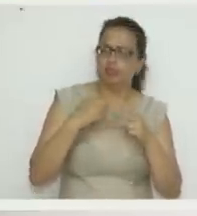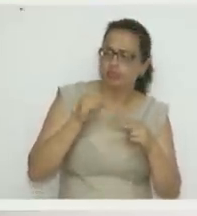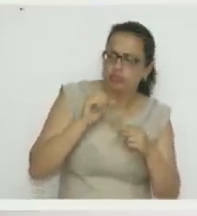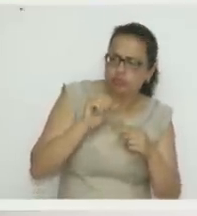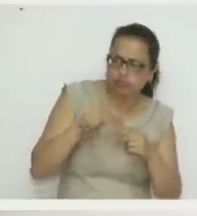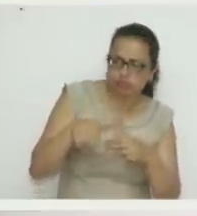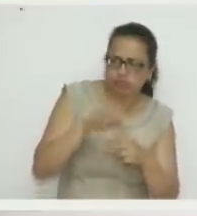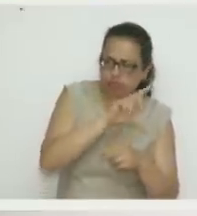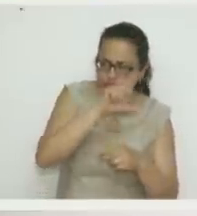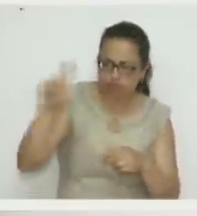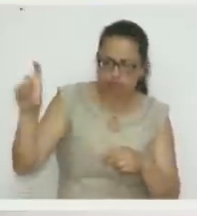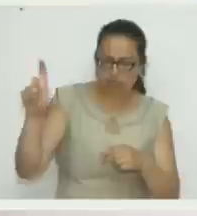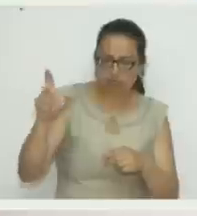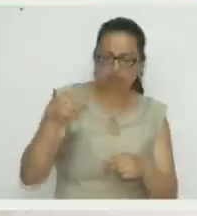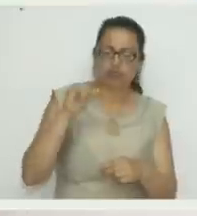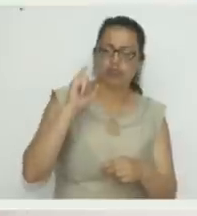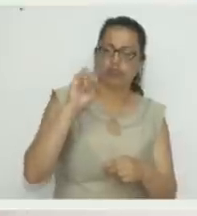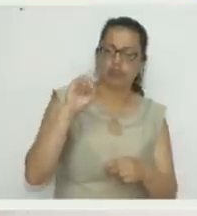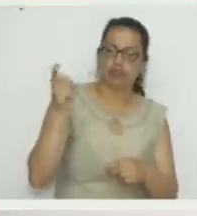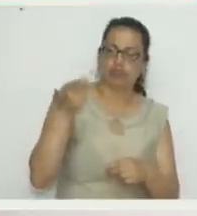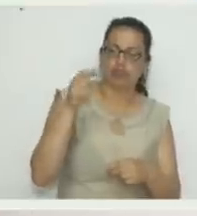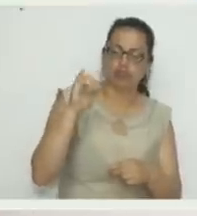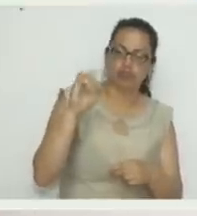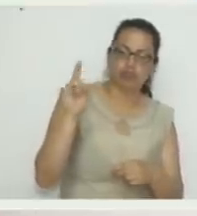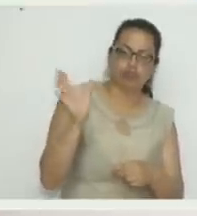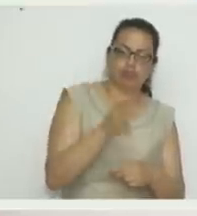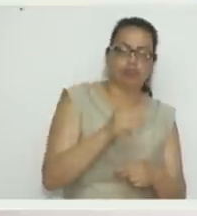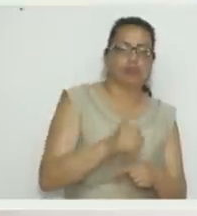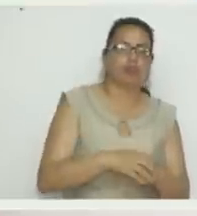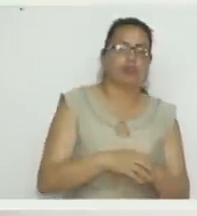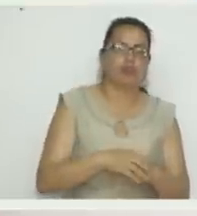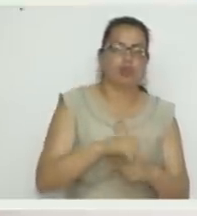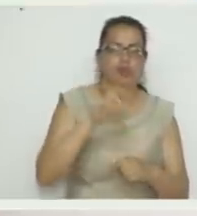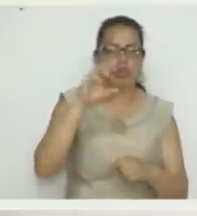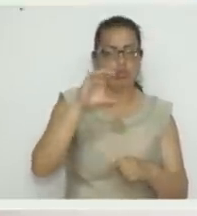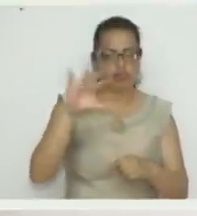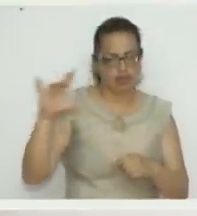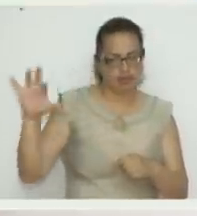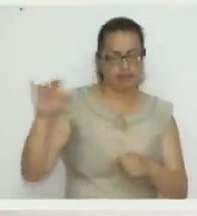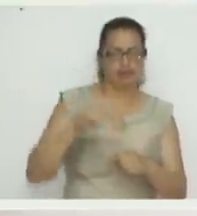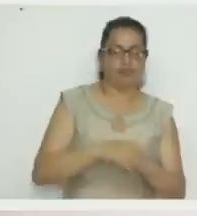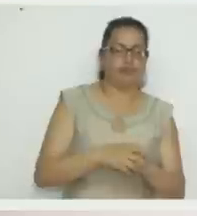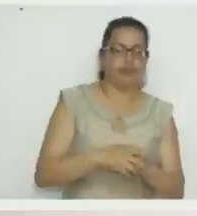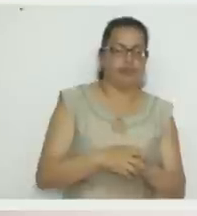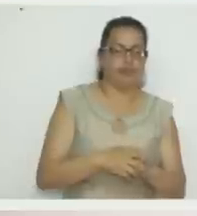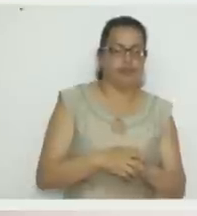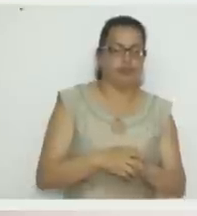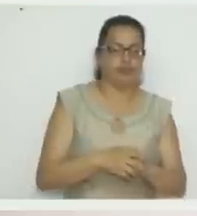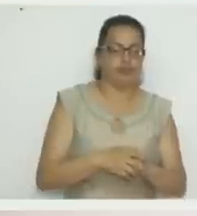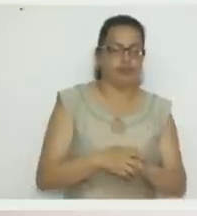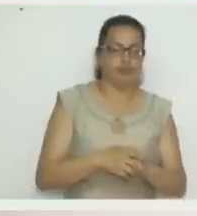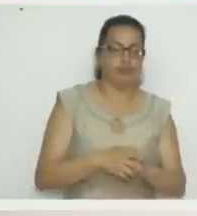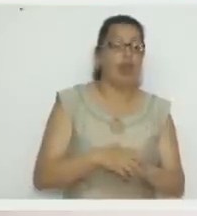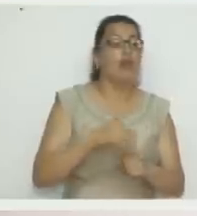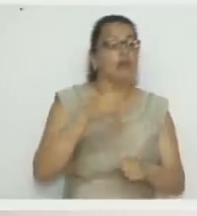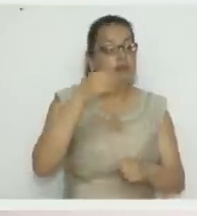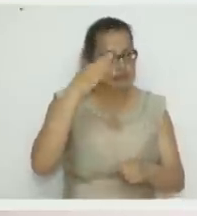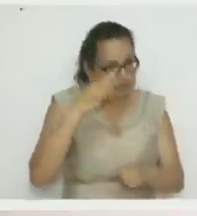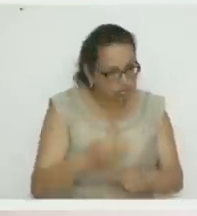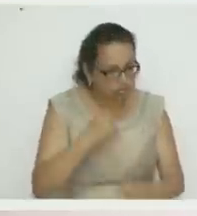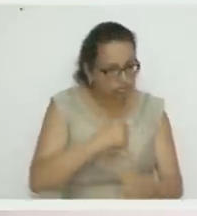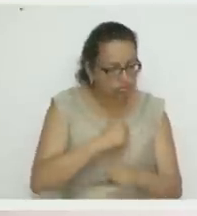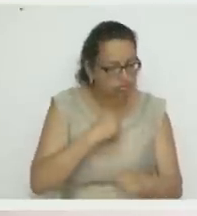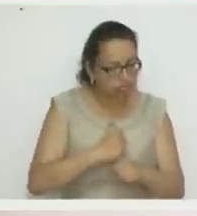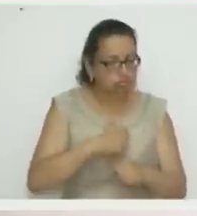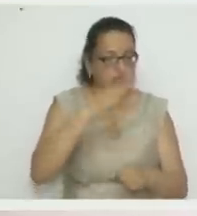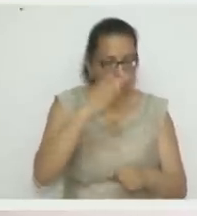Sí, señora. Ingrid, ¿qué es Femia Mercán Lúñez? Listo, entonces ahí está, pero que lo trabaje, porque la